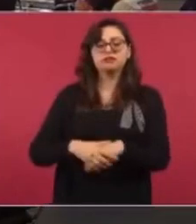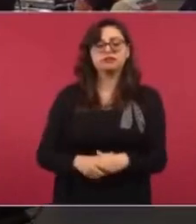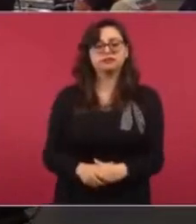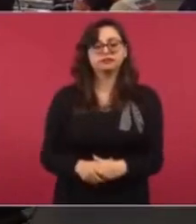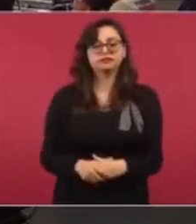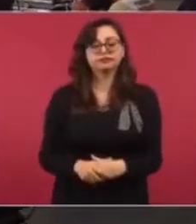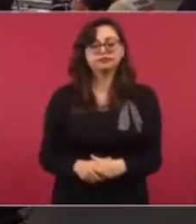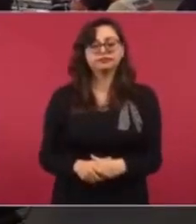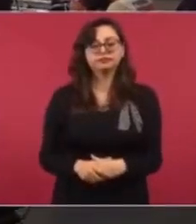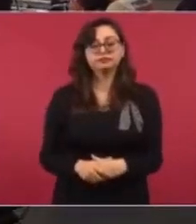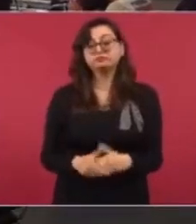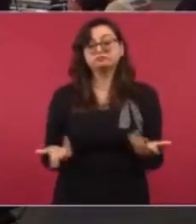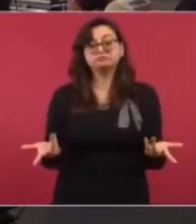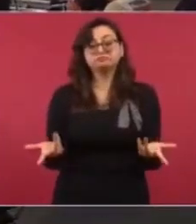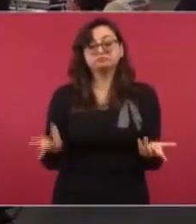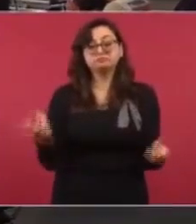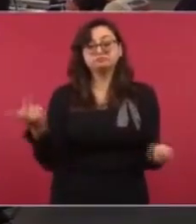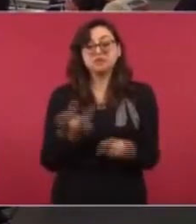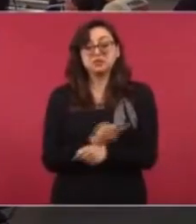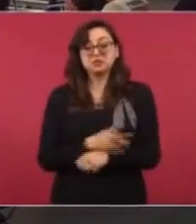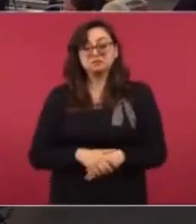Bueno, se lo acabaron.